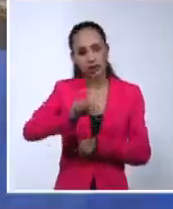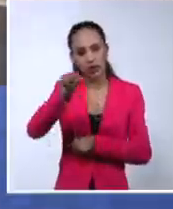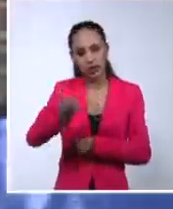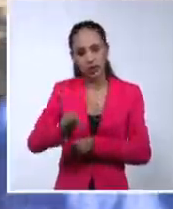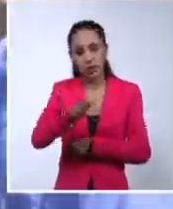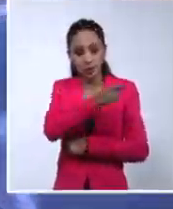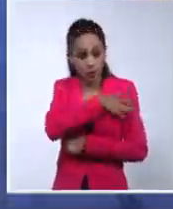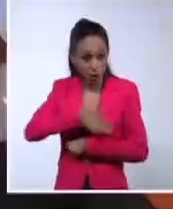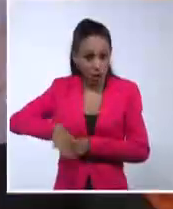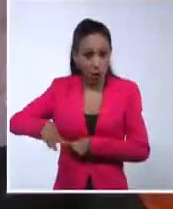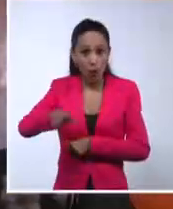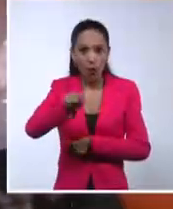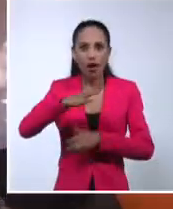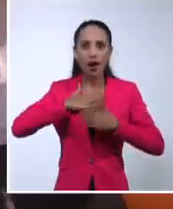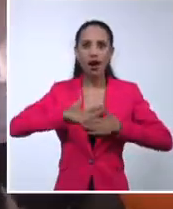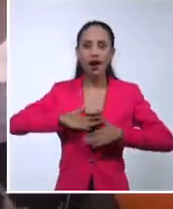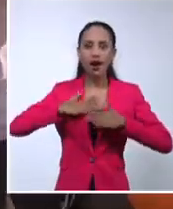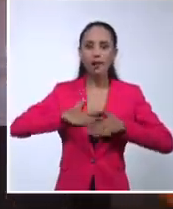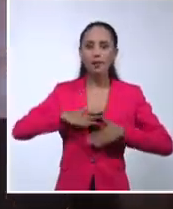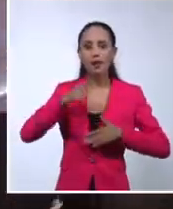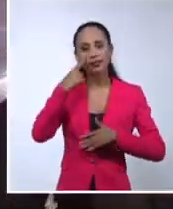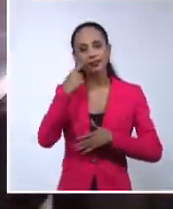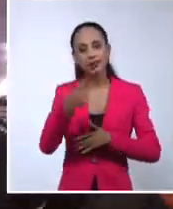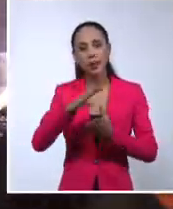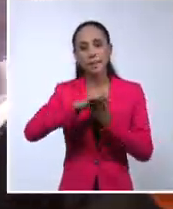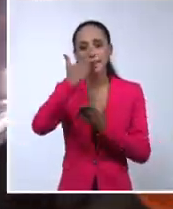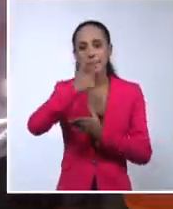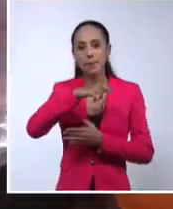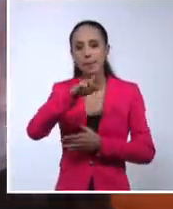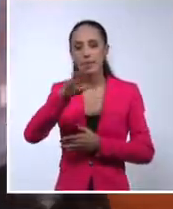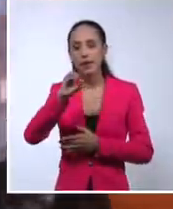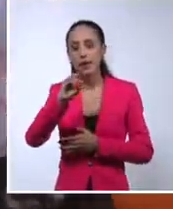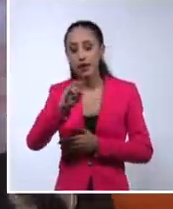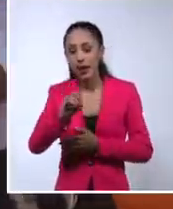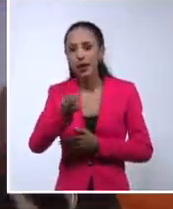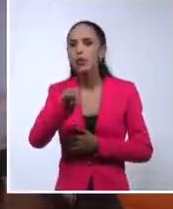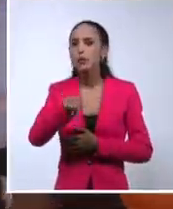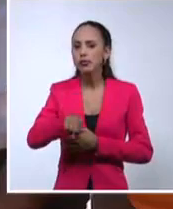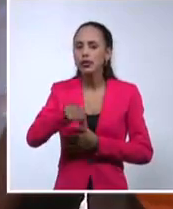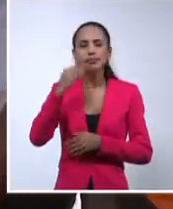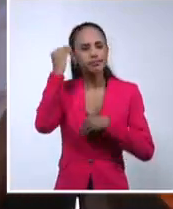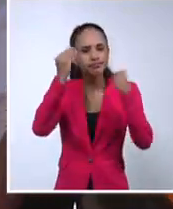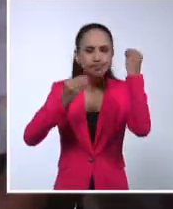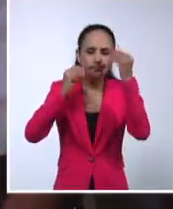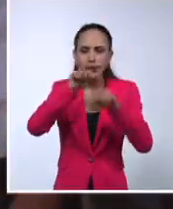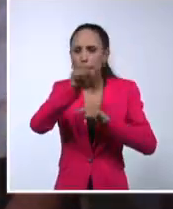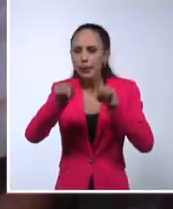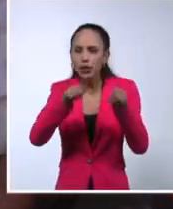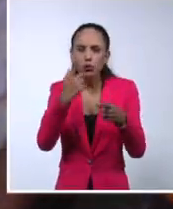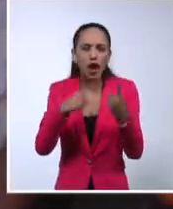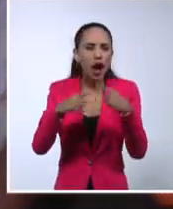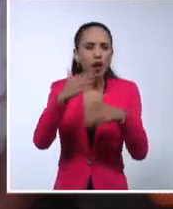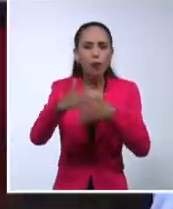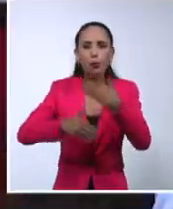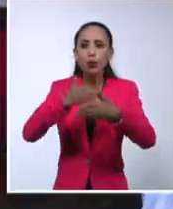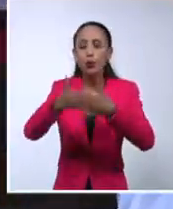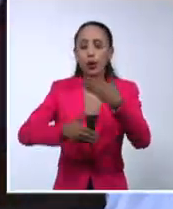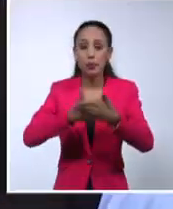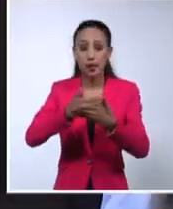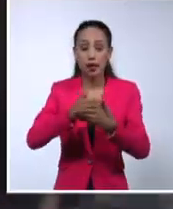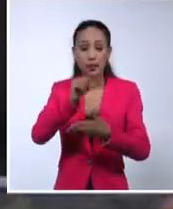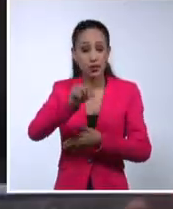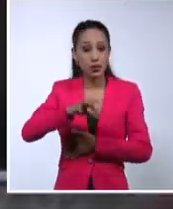arteria de la ciudad capital de Nueva Gerona, Manuel Marrero Cruz hizo un alto y se preocupó por problemáticas cotidianas de los pineros.